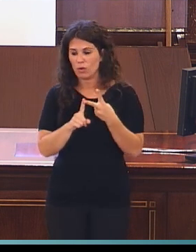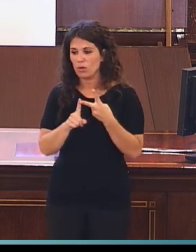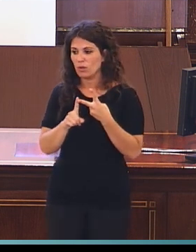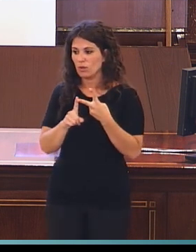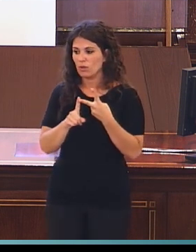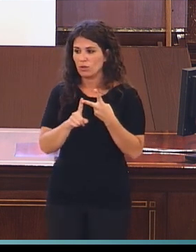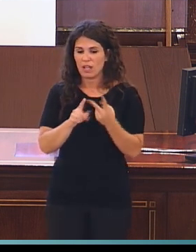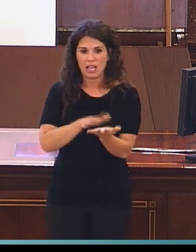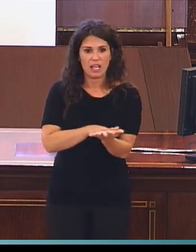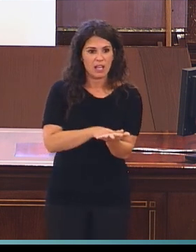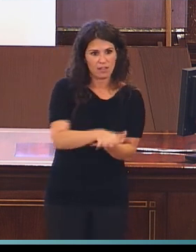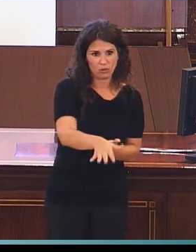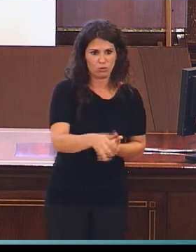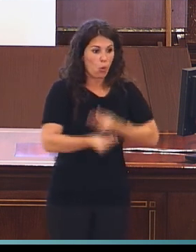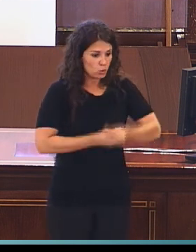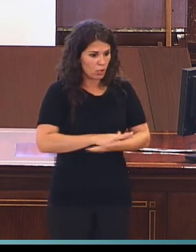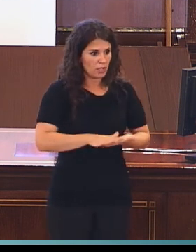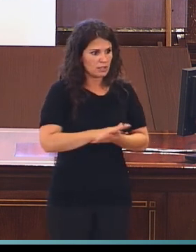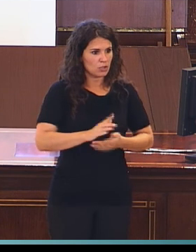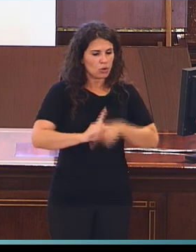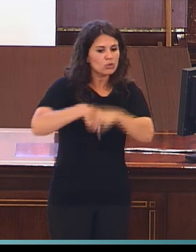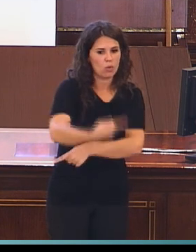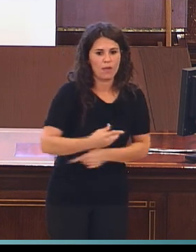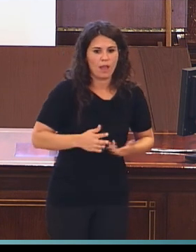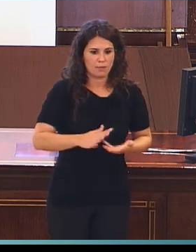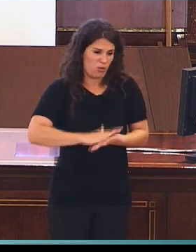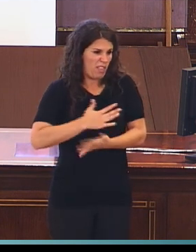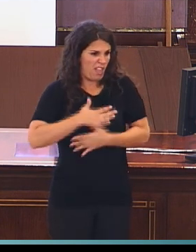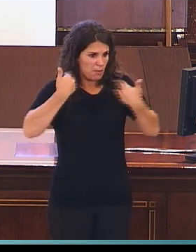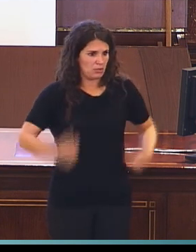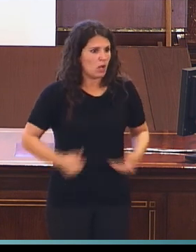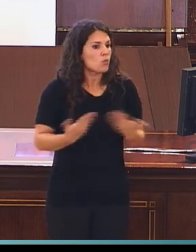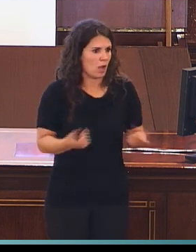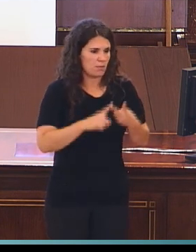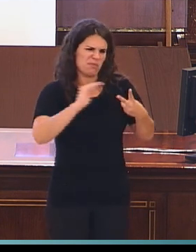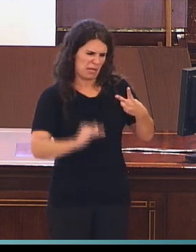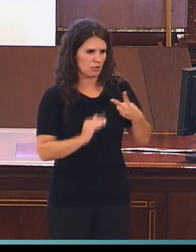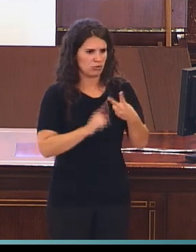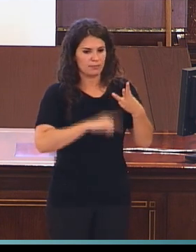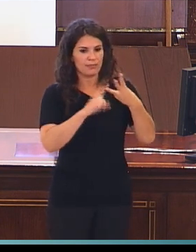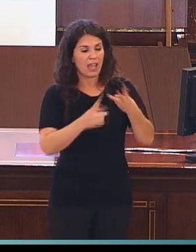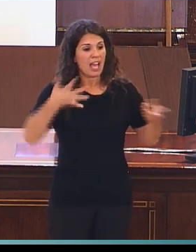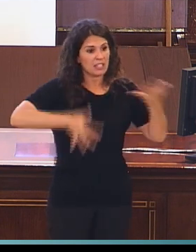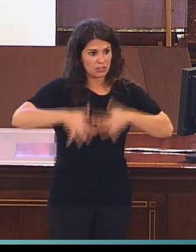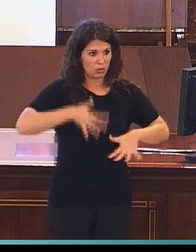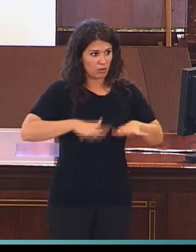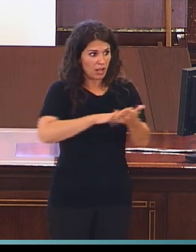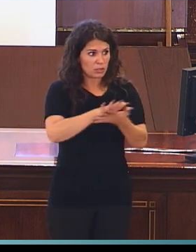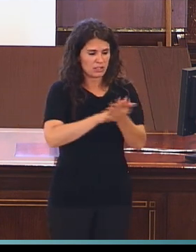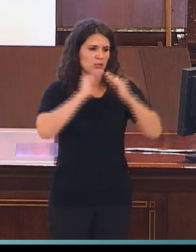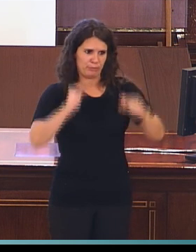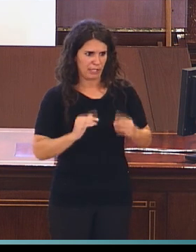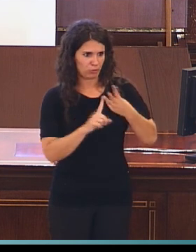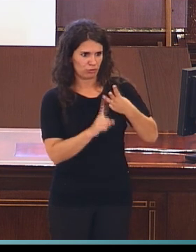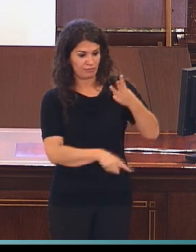de signo sobre distintos aspectos, que después veremos. Menor cantidad de estudios ha estado dedicada a la adquisición de las lenguas de signo. Y